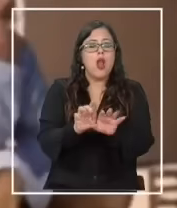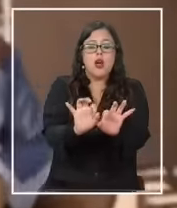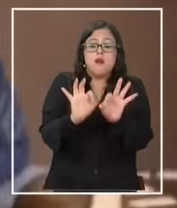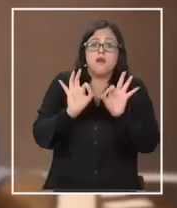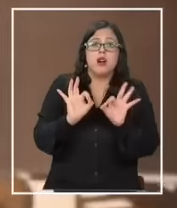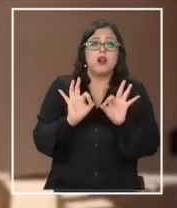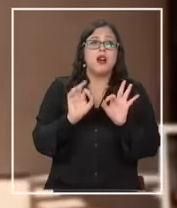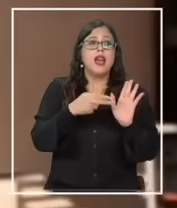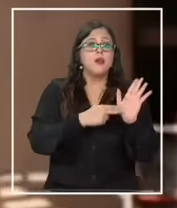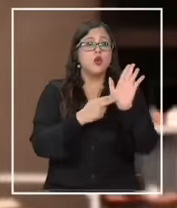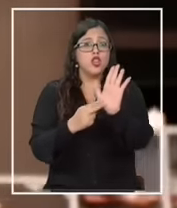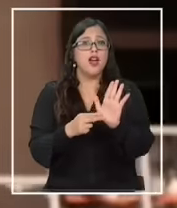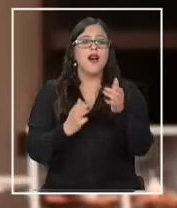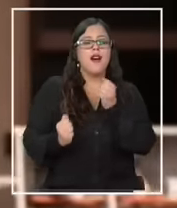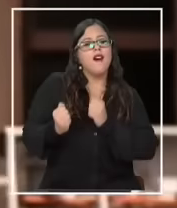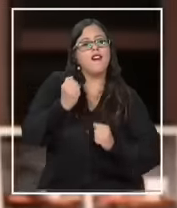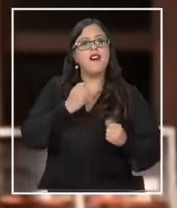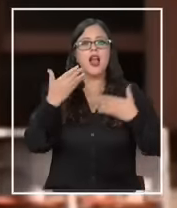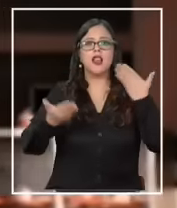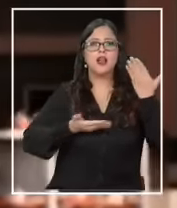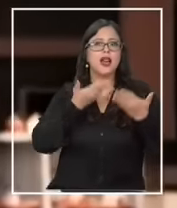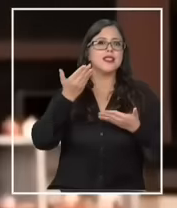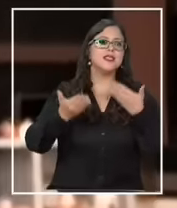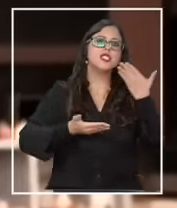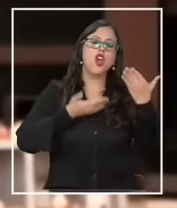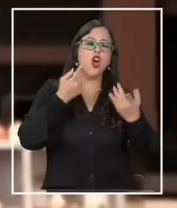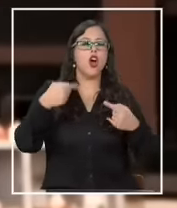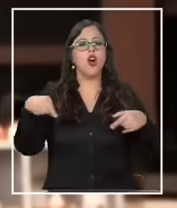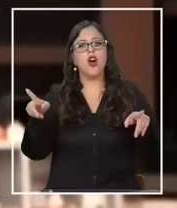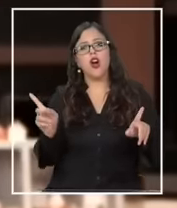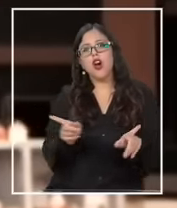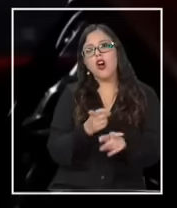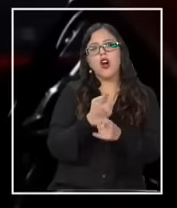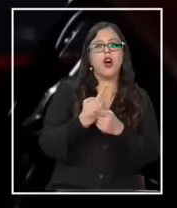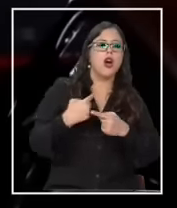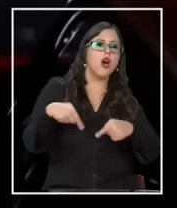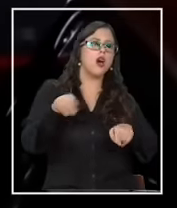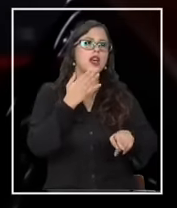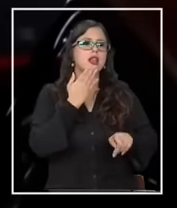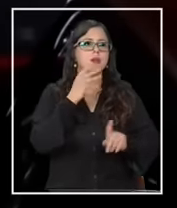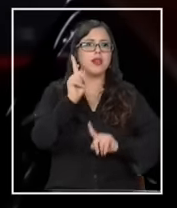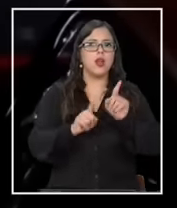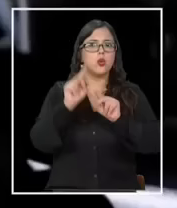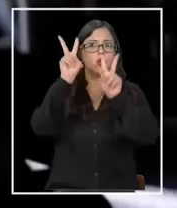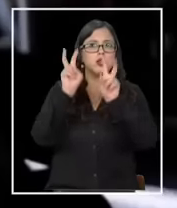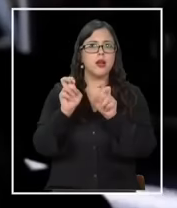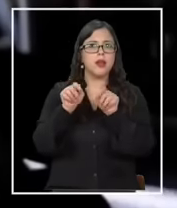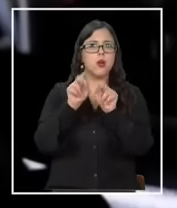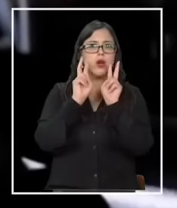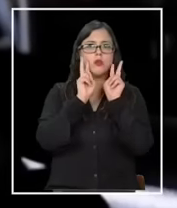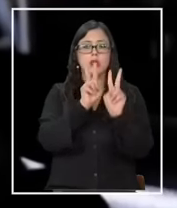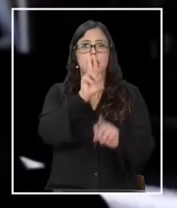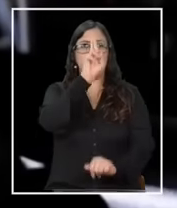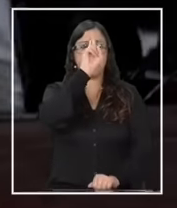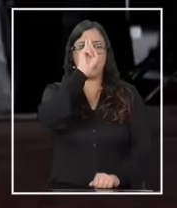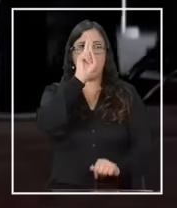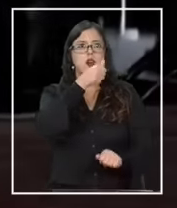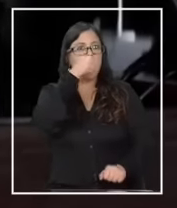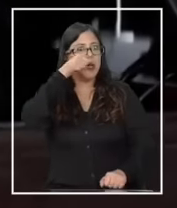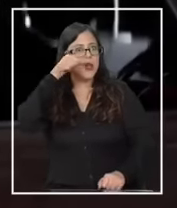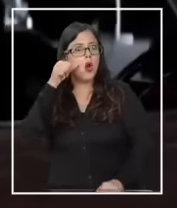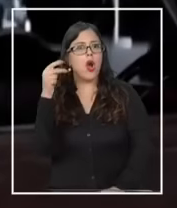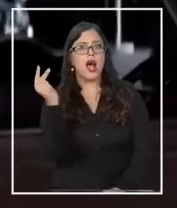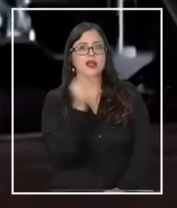porque mostraba bailes canciones bonitas pero también ciertos tabúes para la pantalla de esa época como drogas